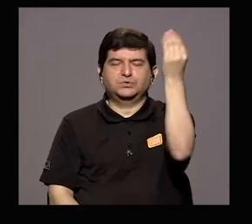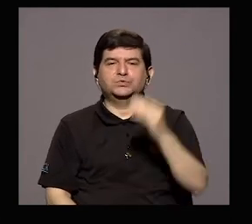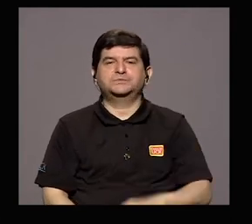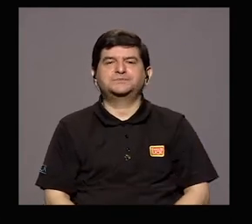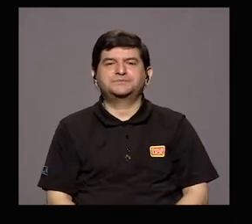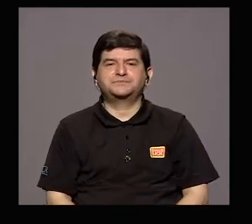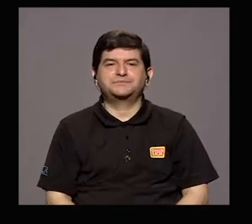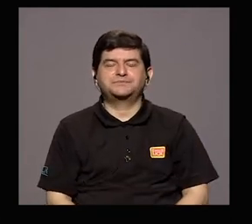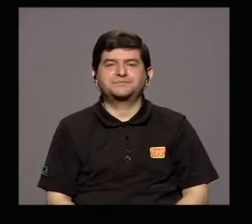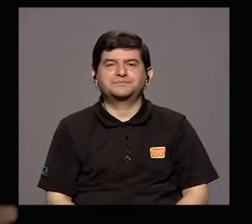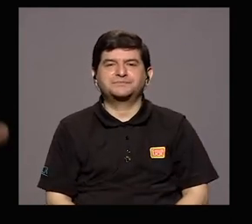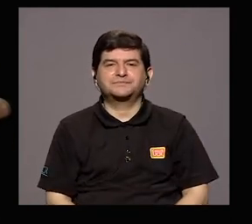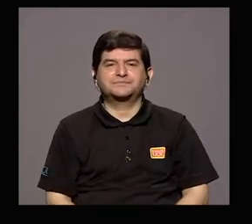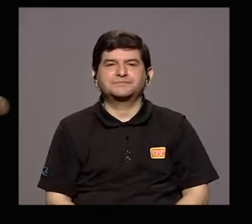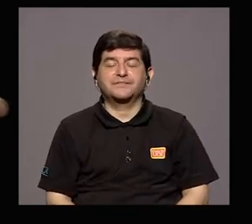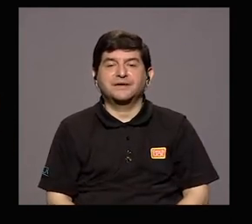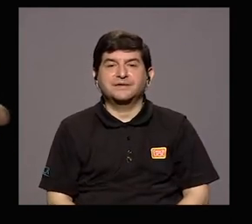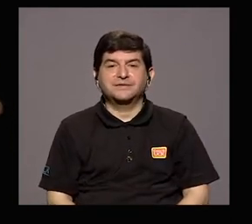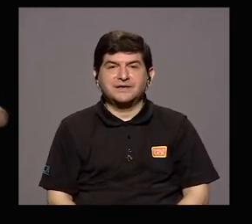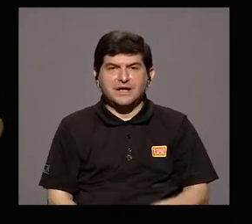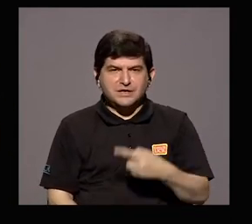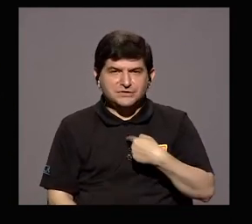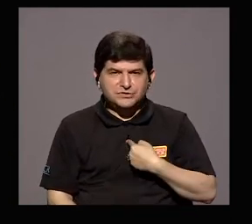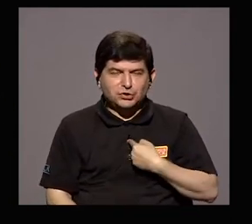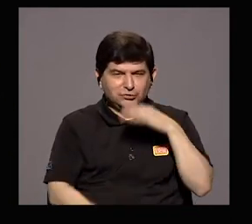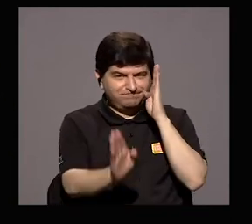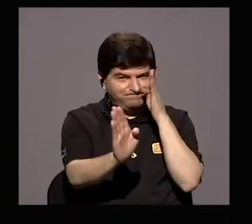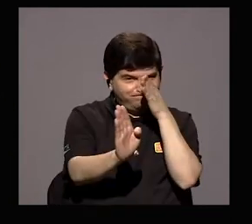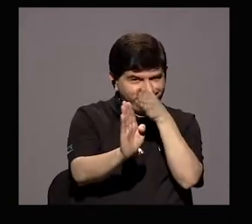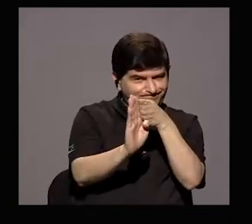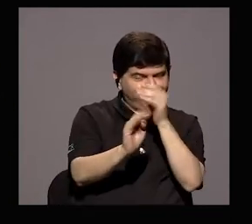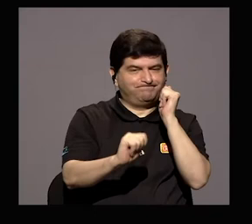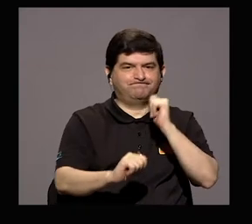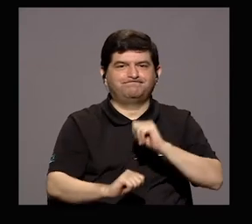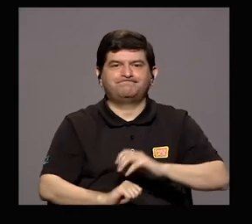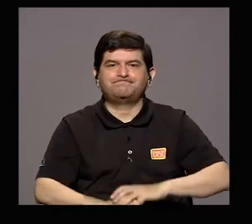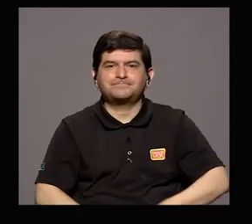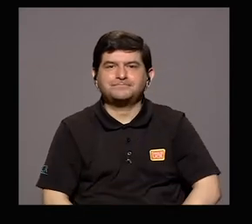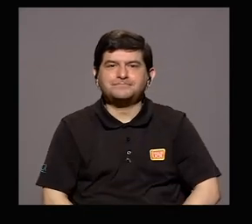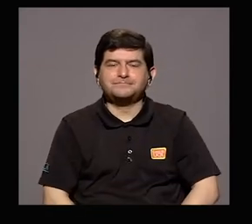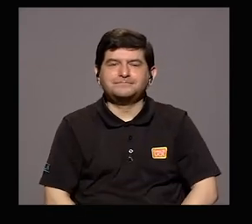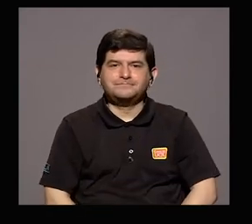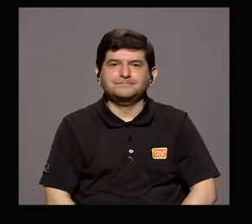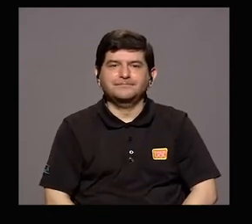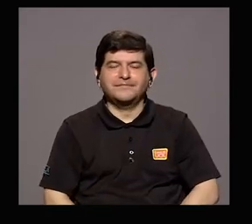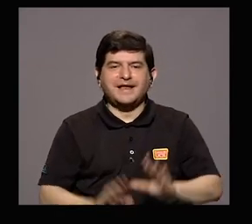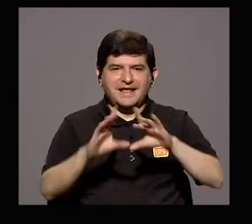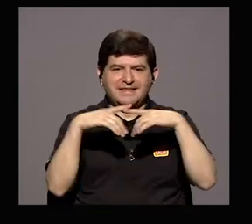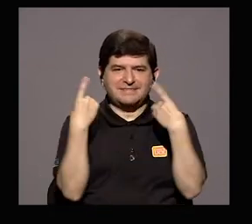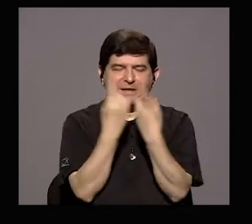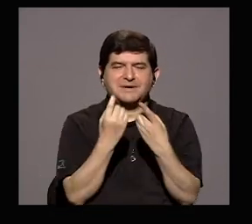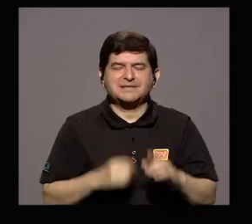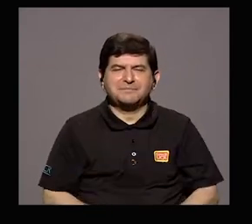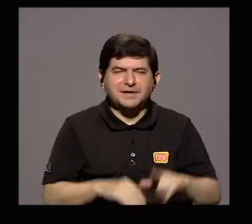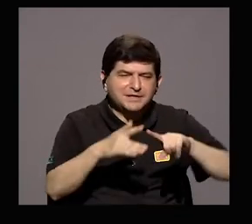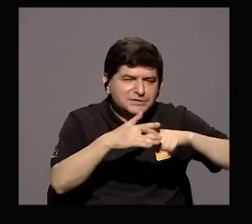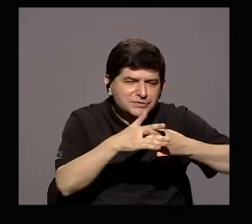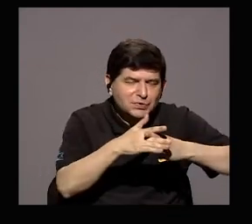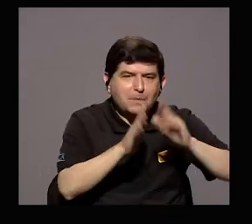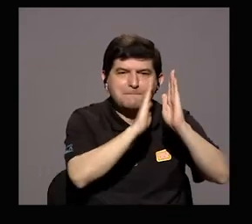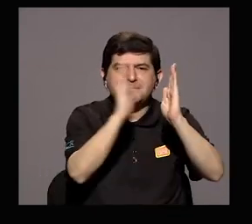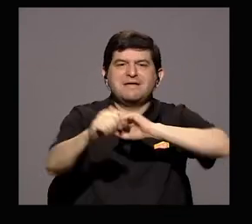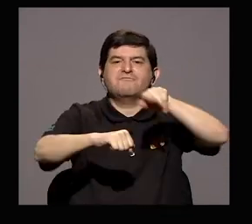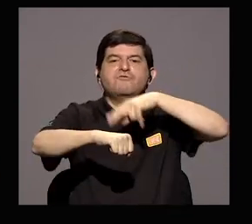Don Denis, voy a ir a algo puntual, pero puntualísimo. el Departamento de Restauración de la Biblioteca